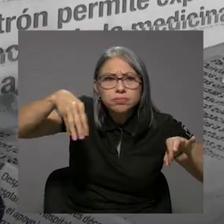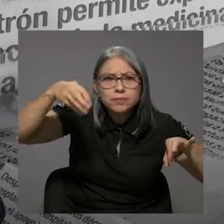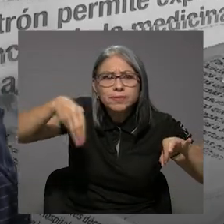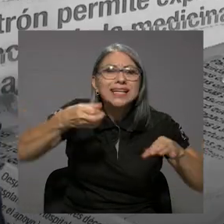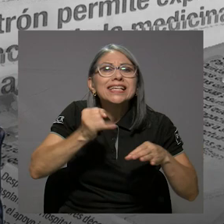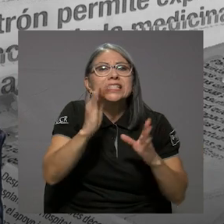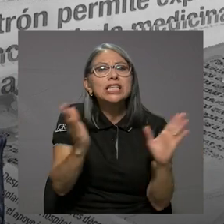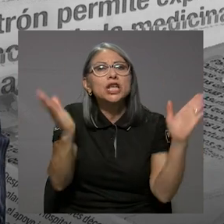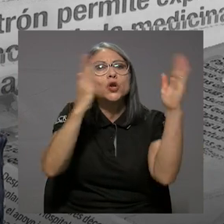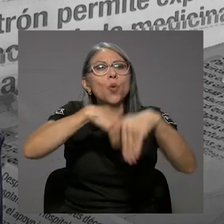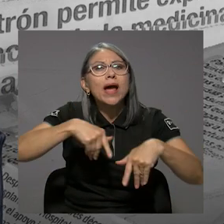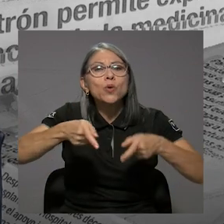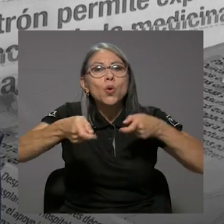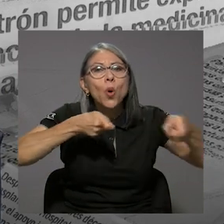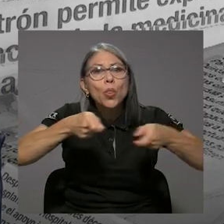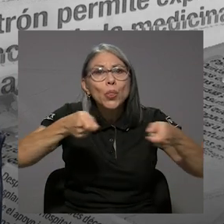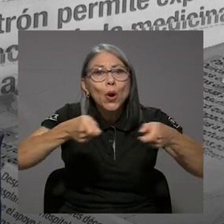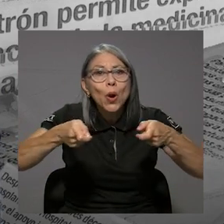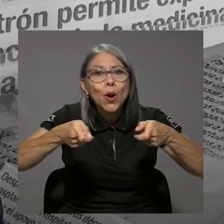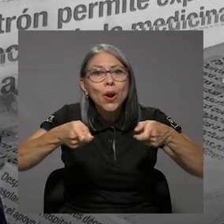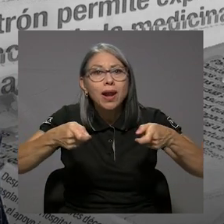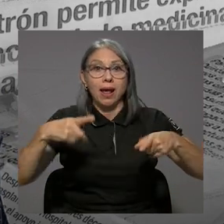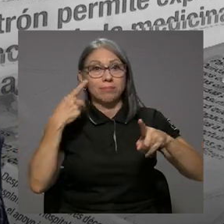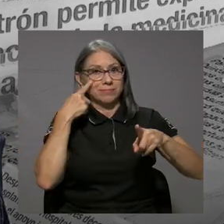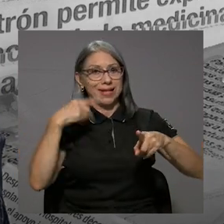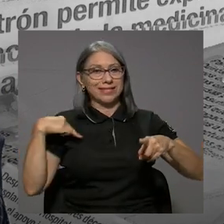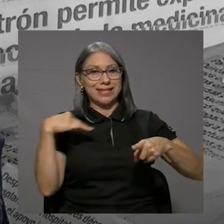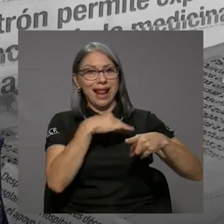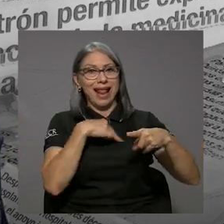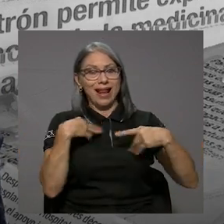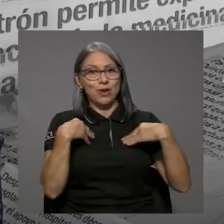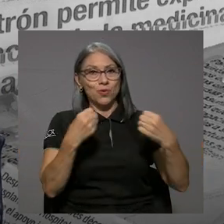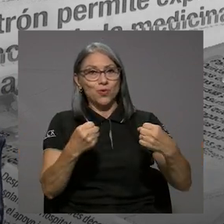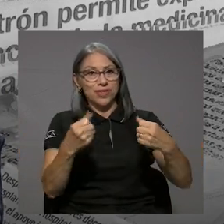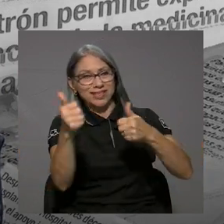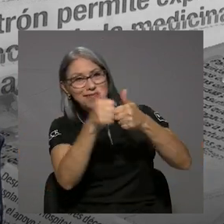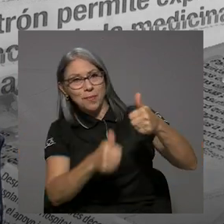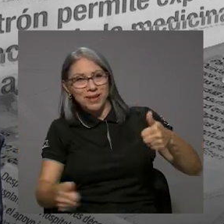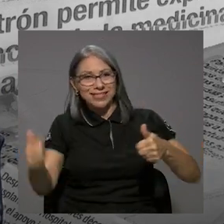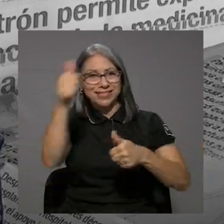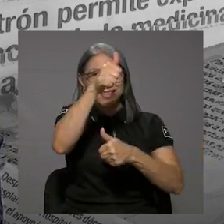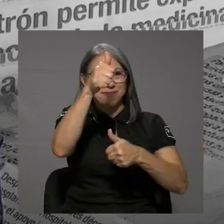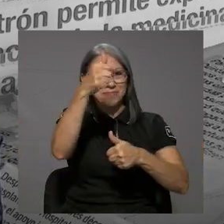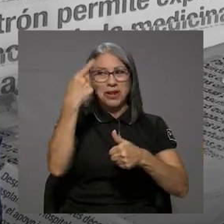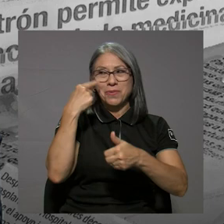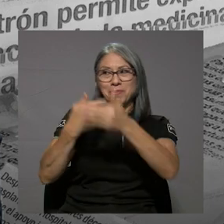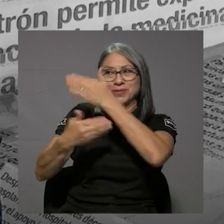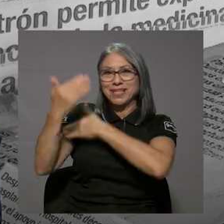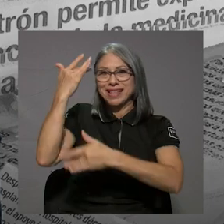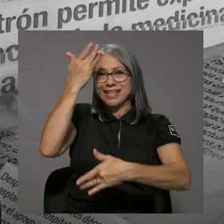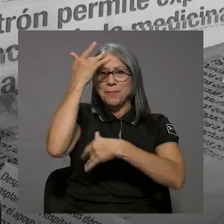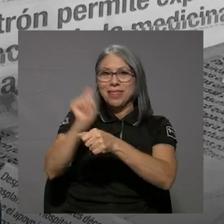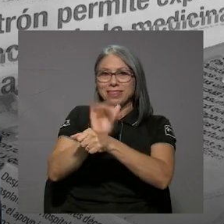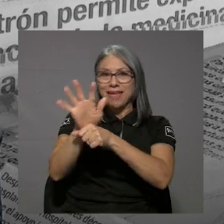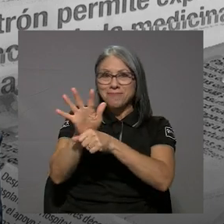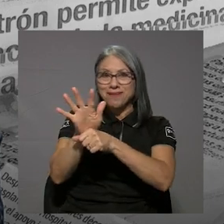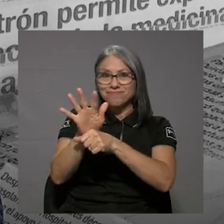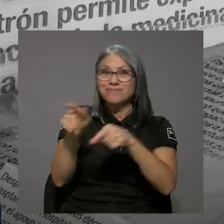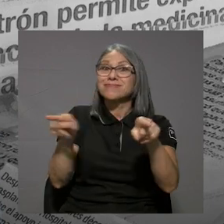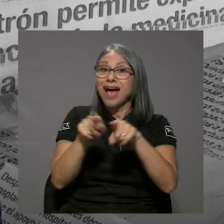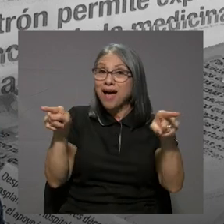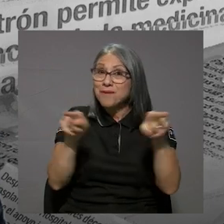control, y salud está por encima de todo. Ya lo vimos con la pandemia. Hasta por encima de la economía, ¿verdad?